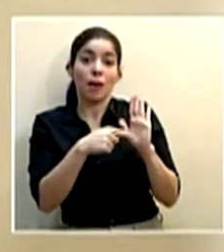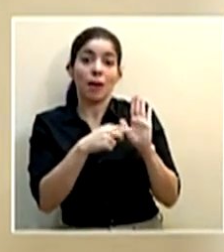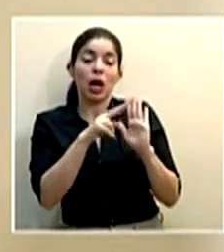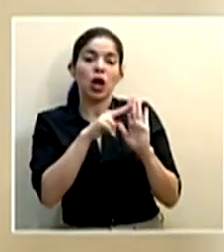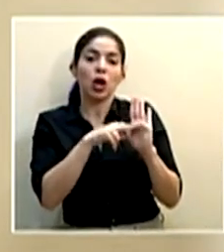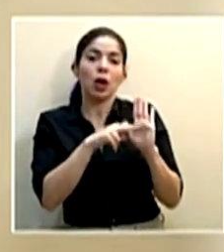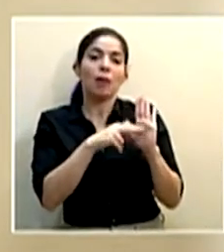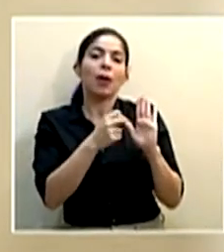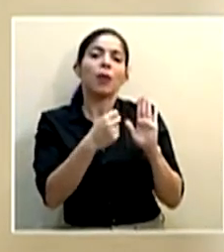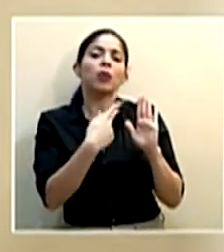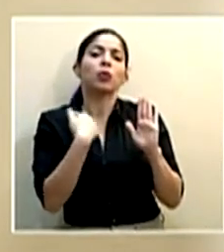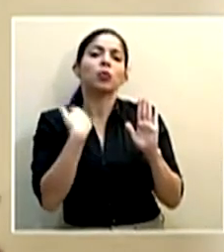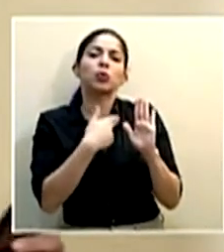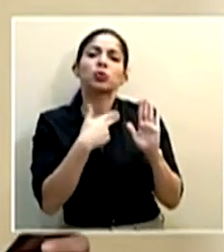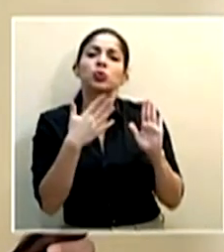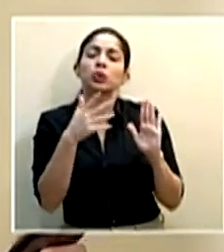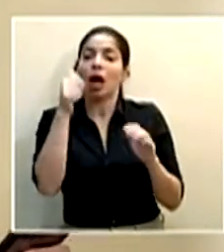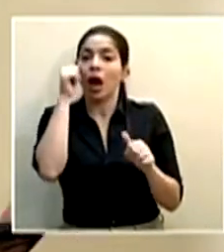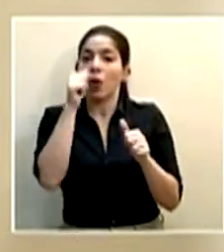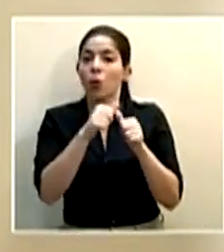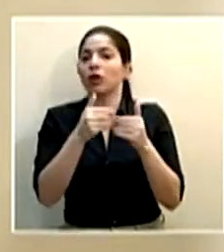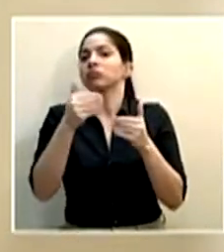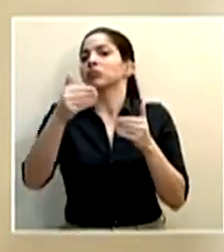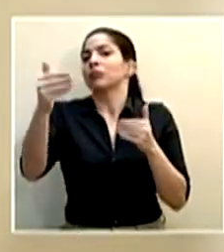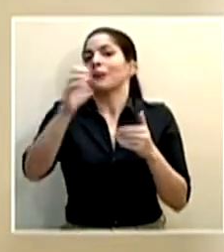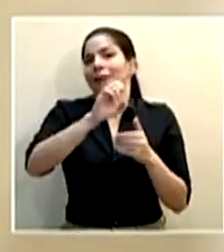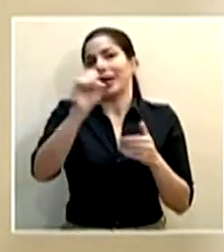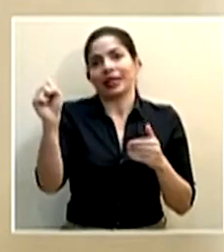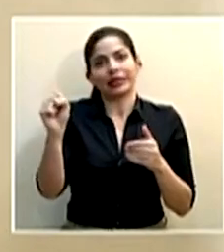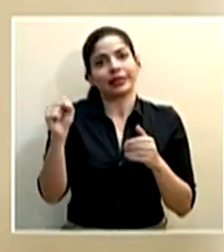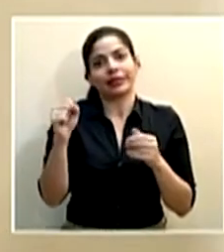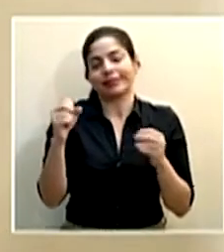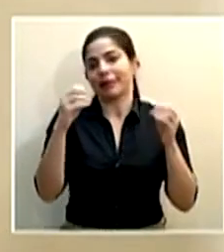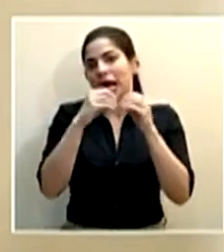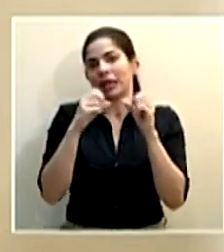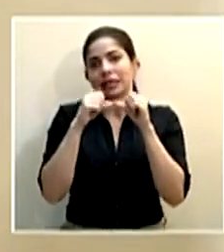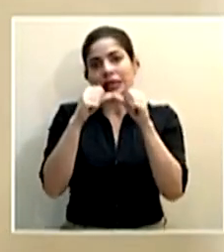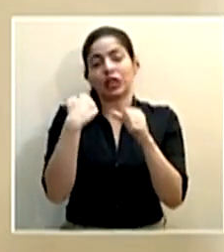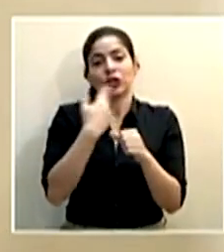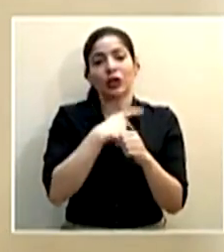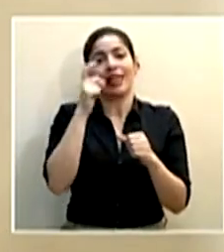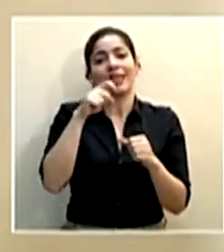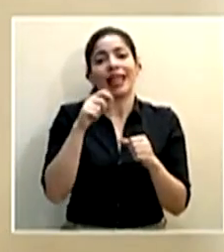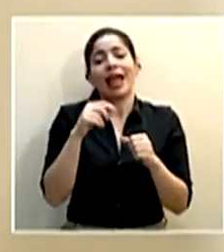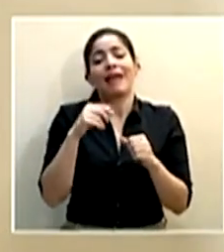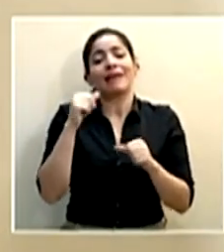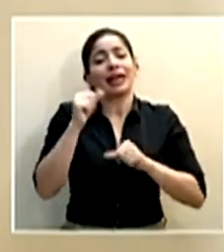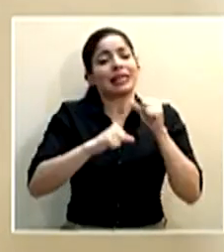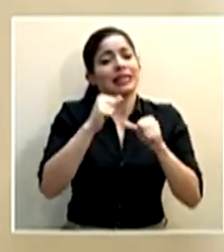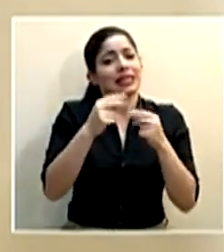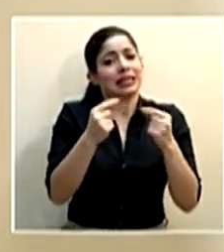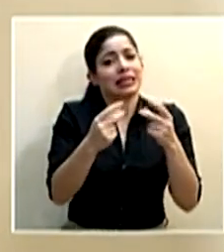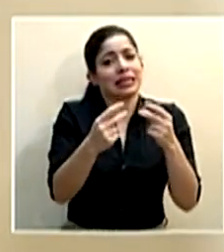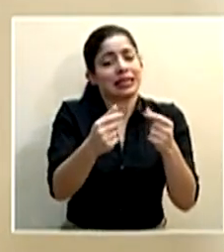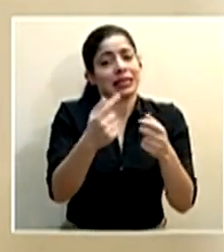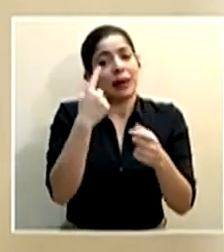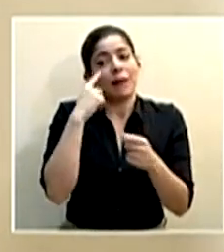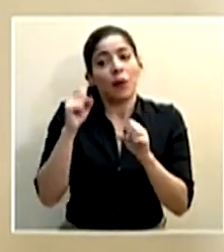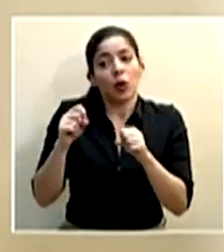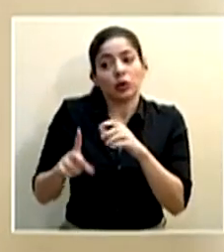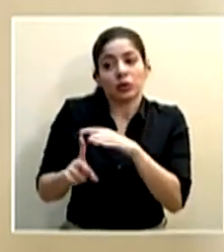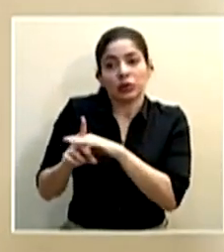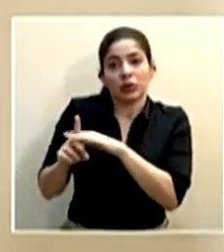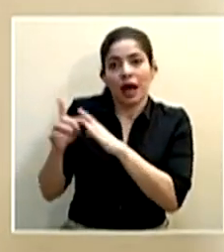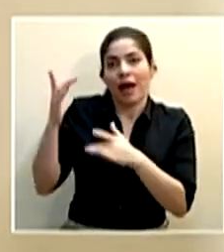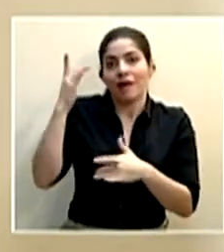marco normativo. Recordemos que esto va para varios meses más y que tenemos que tratar de adelantarnos lo máximo posible a los casos que se pueden ir presentando